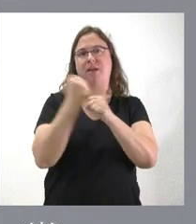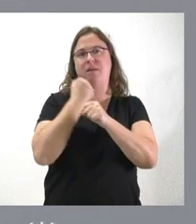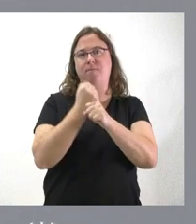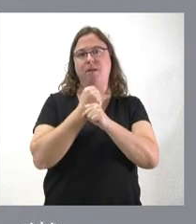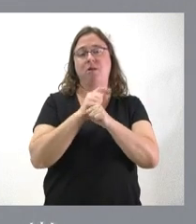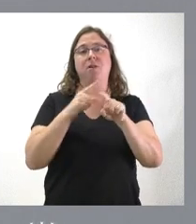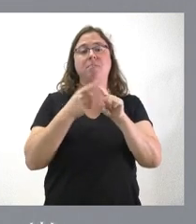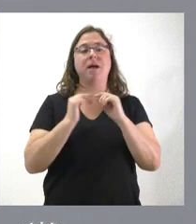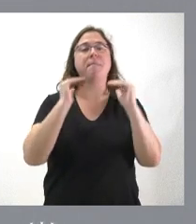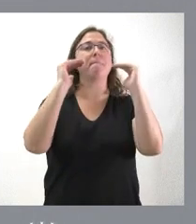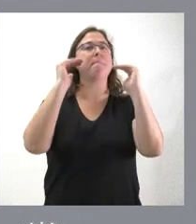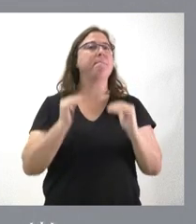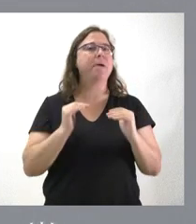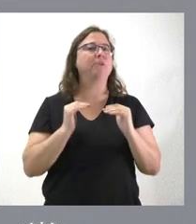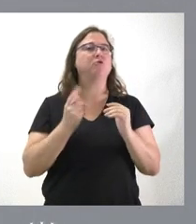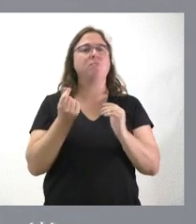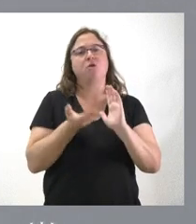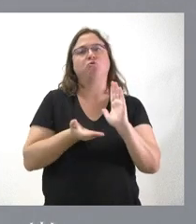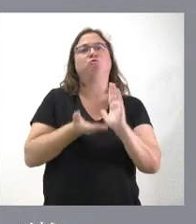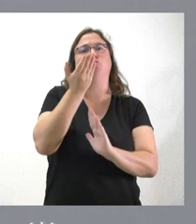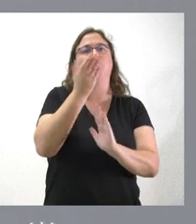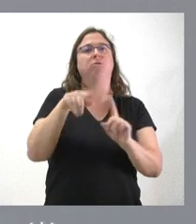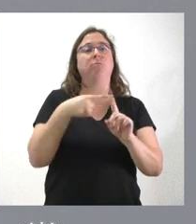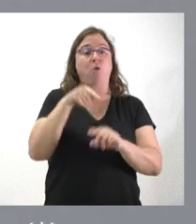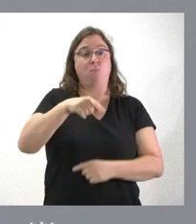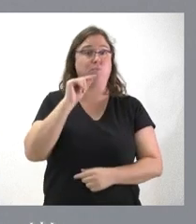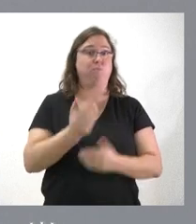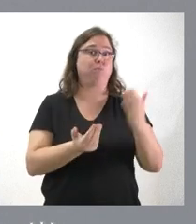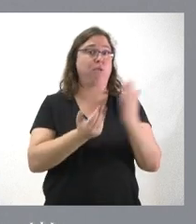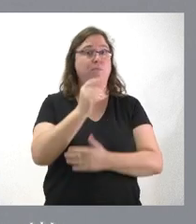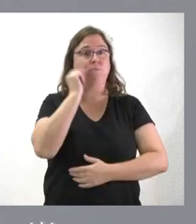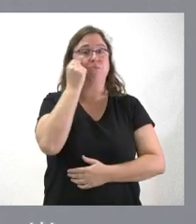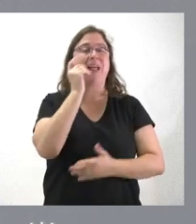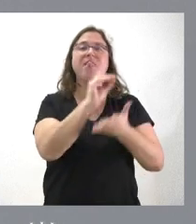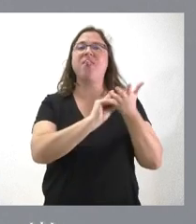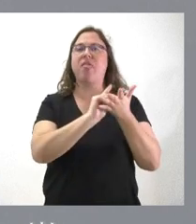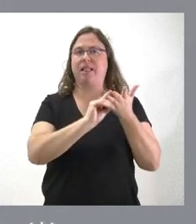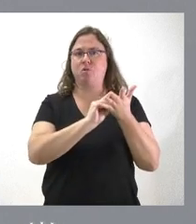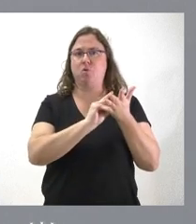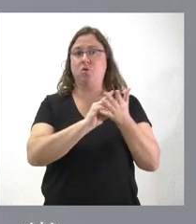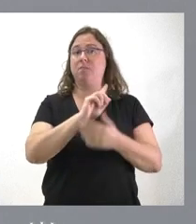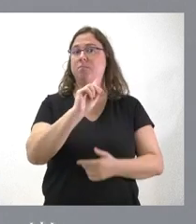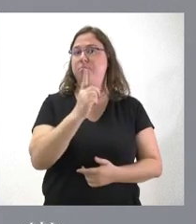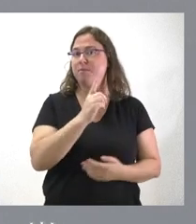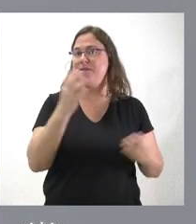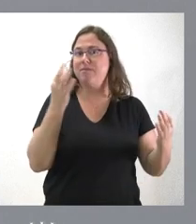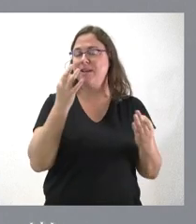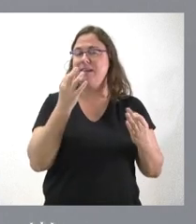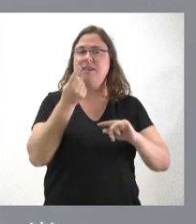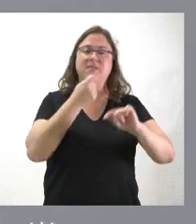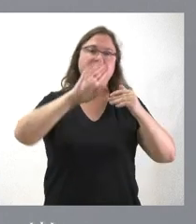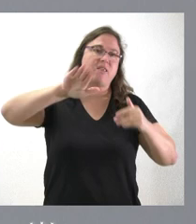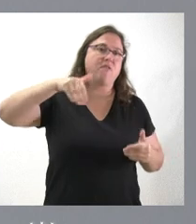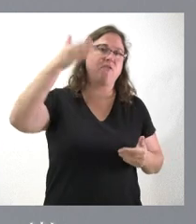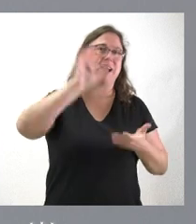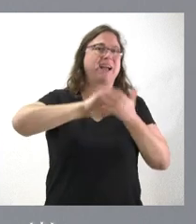menor tasa de inflación y lo hemos conocido esta mañana con dos importantes datos. En primer lugar, el que tiene que ver con las exportaciones. En Castilla y